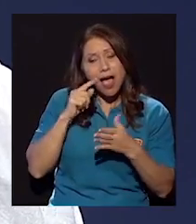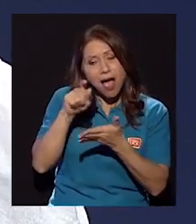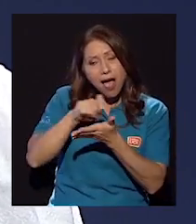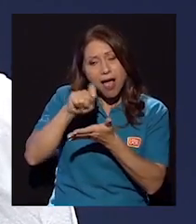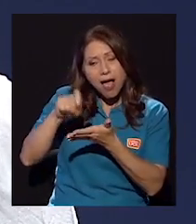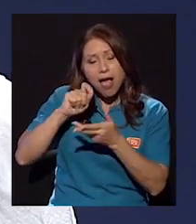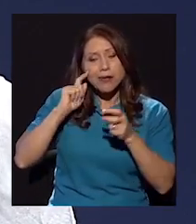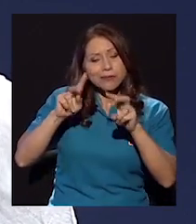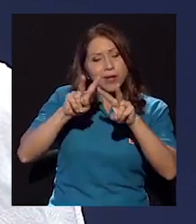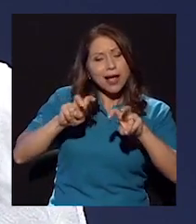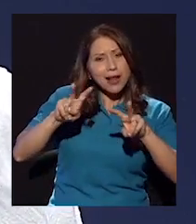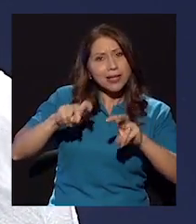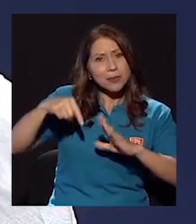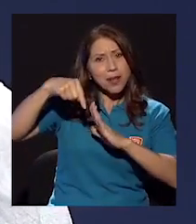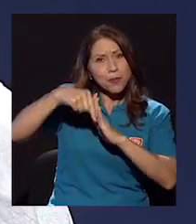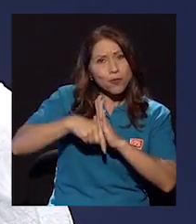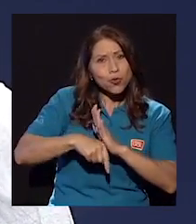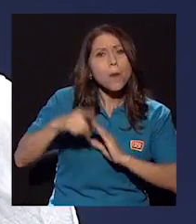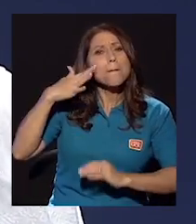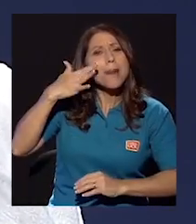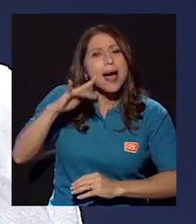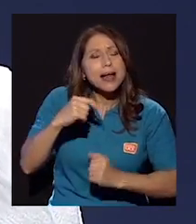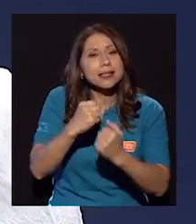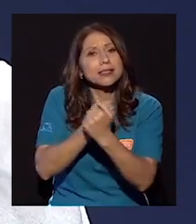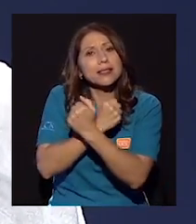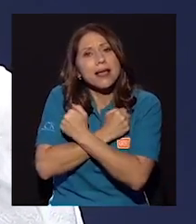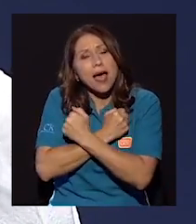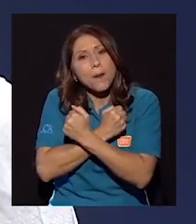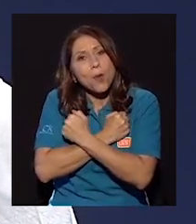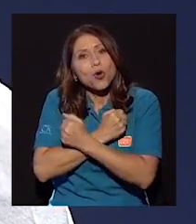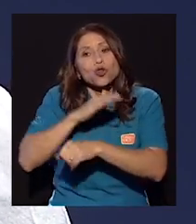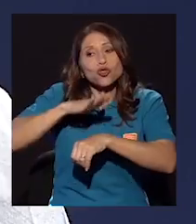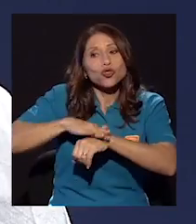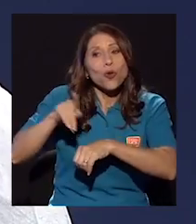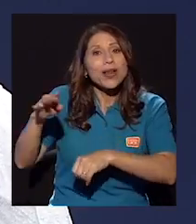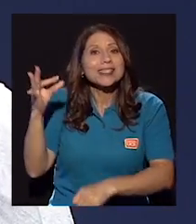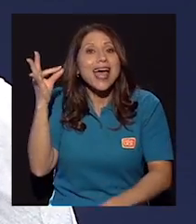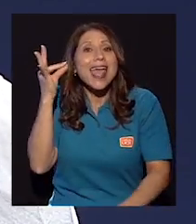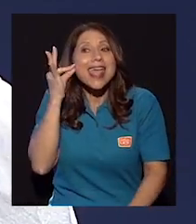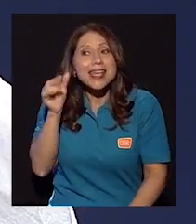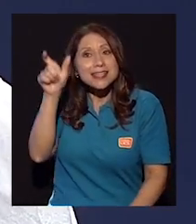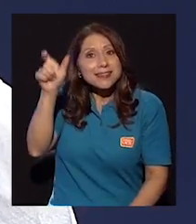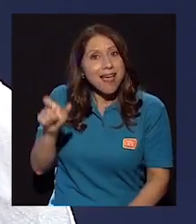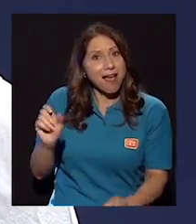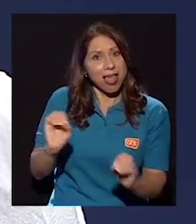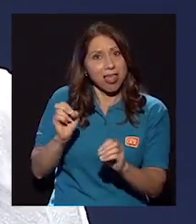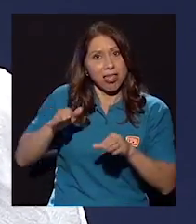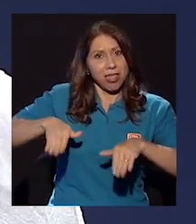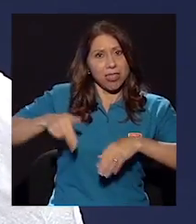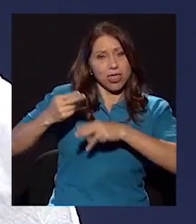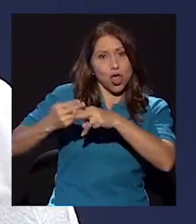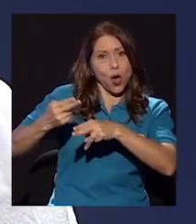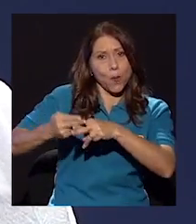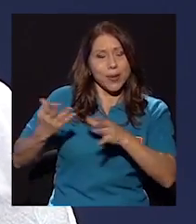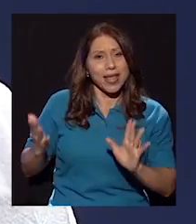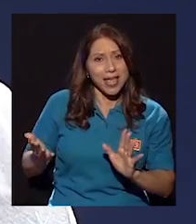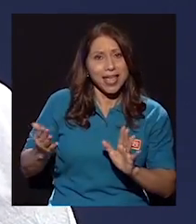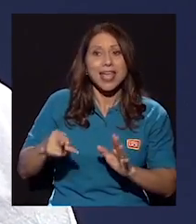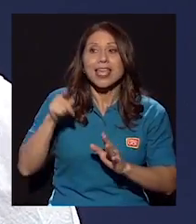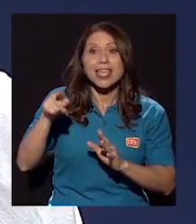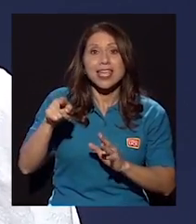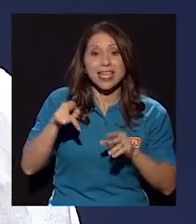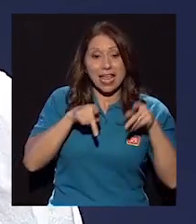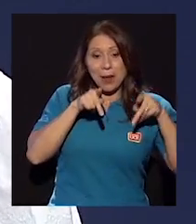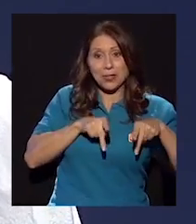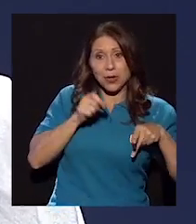lo que parece a priori una canción de amor sobre esta ella que no tiene nombre y de quien el personaje está